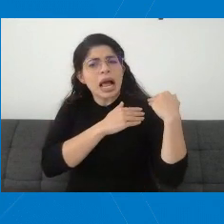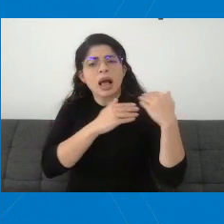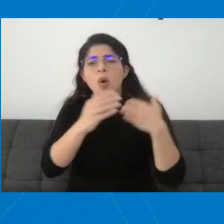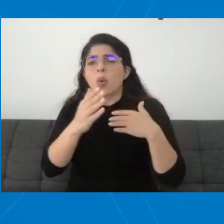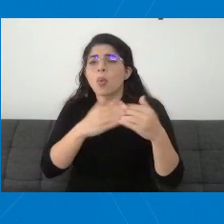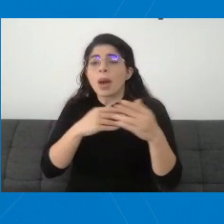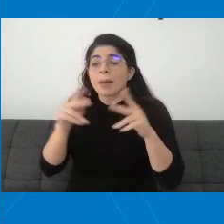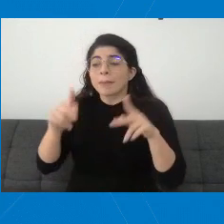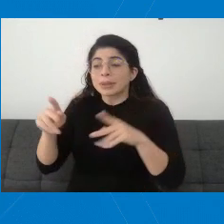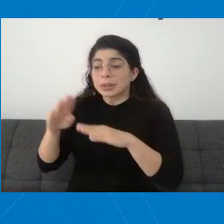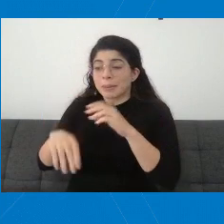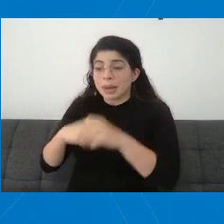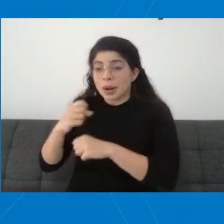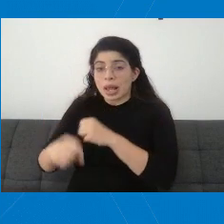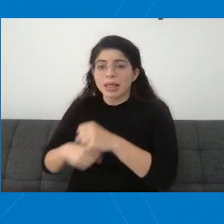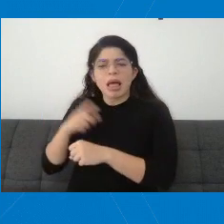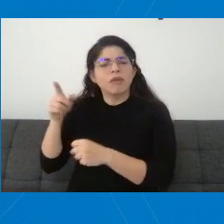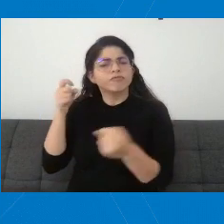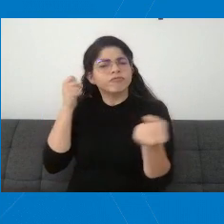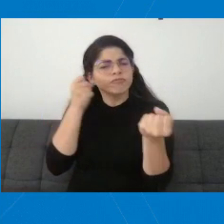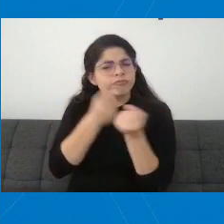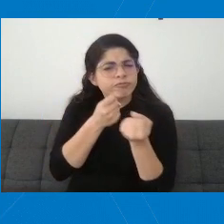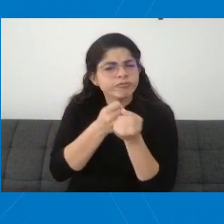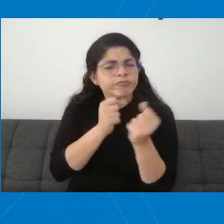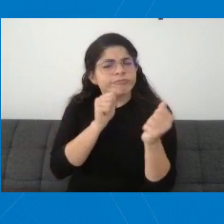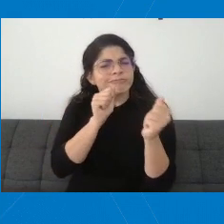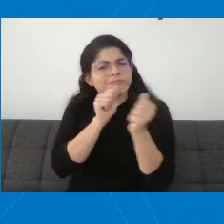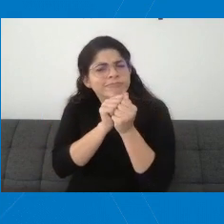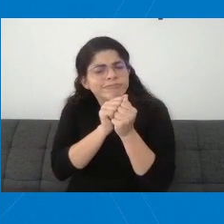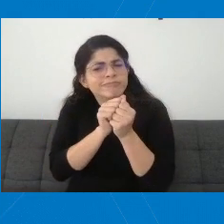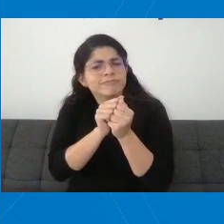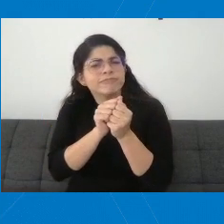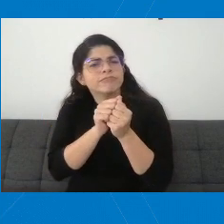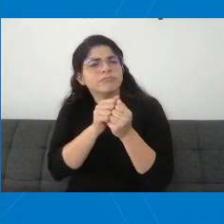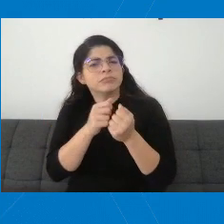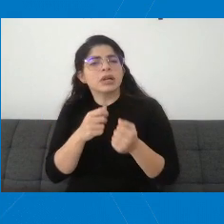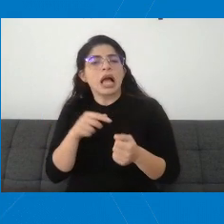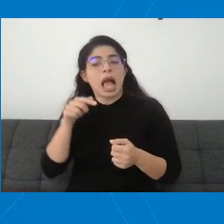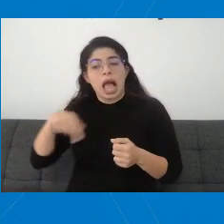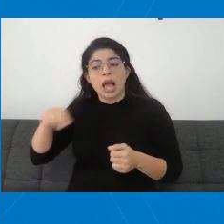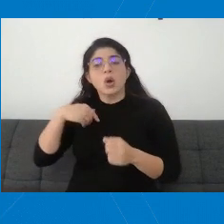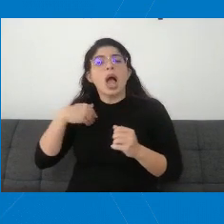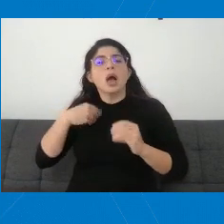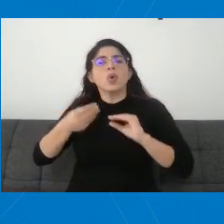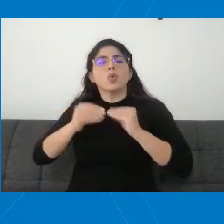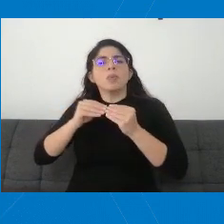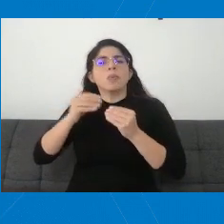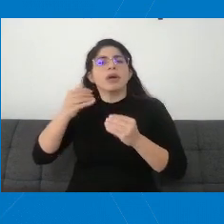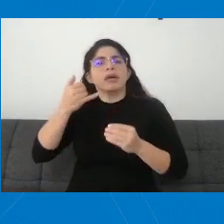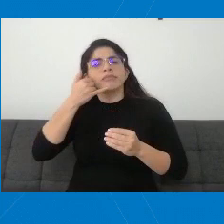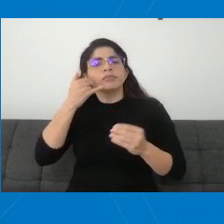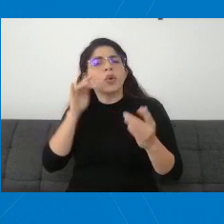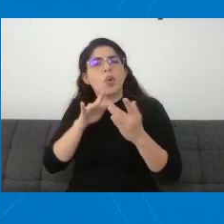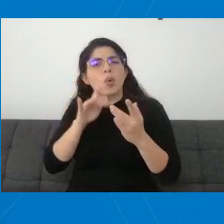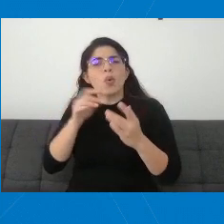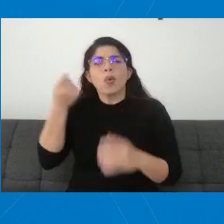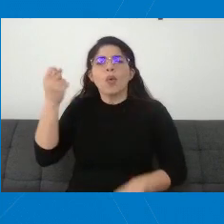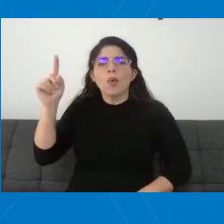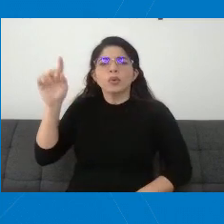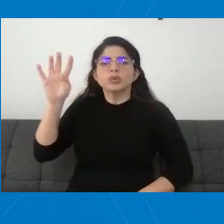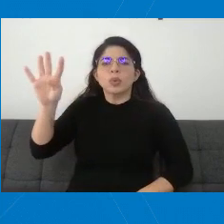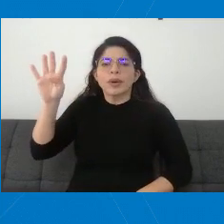personas menores de edad para dar ese acompañamiento. Y ahí están nuestras líneas de comunicación, el 1147,